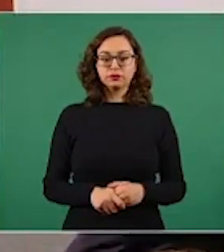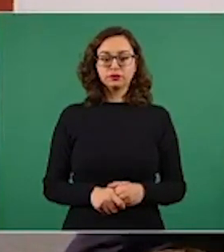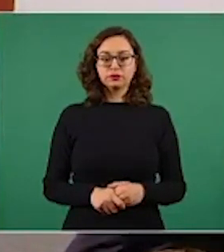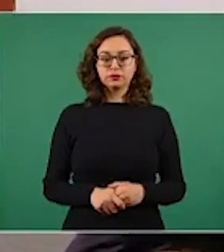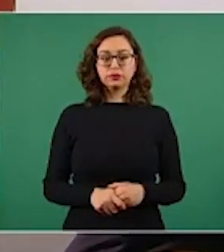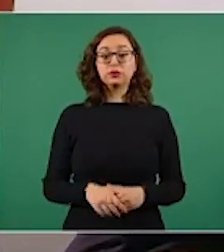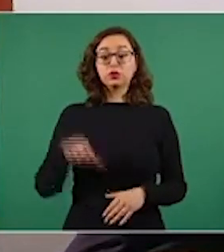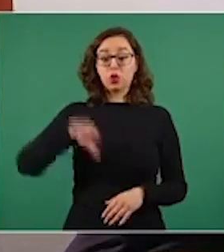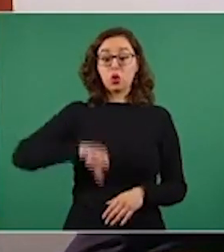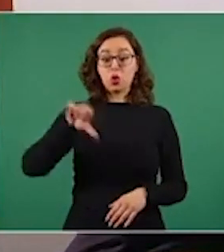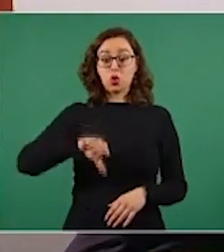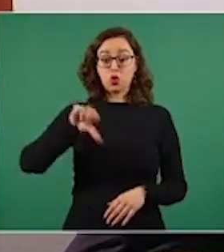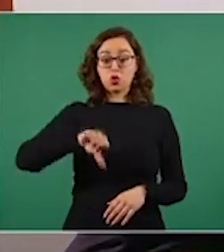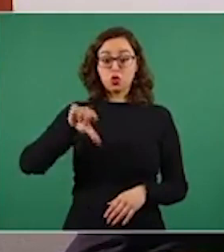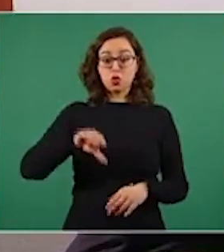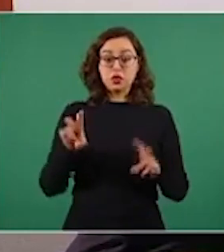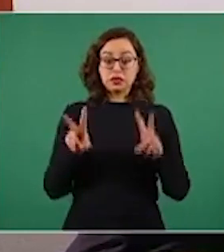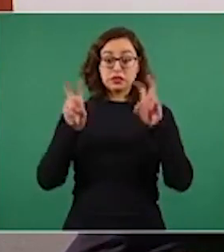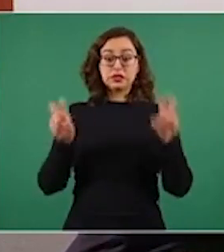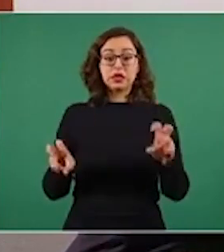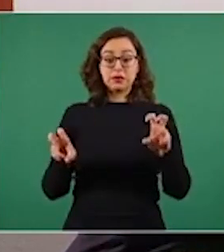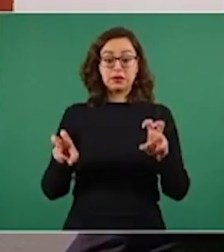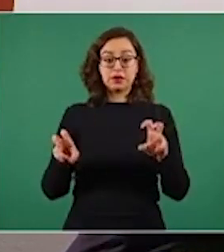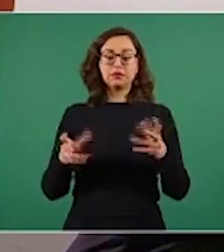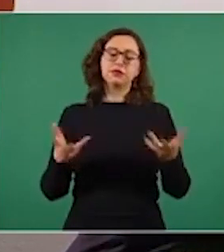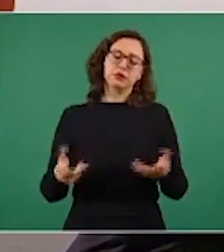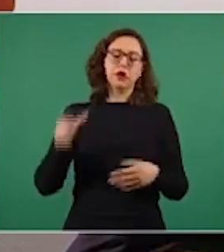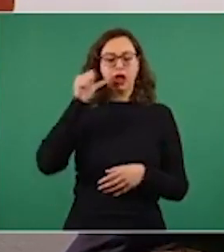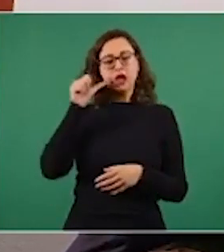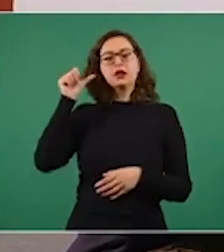este soy? Mejor dicho, son los delitos de ayer.